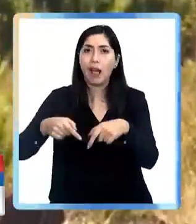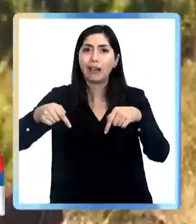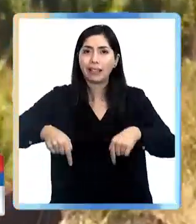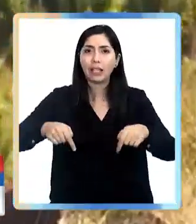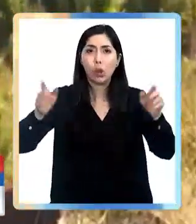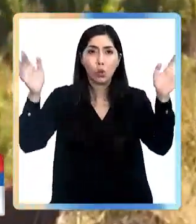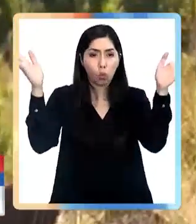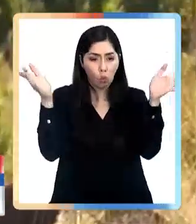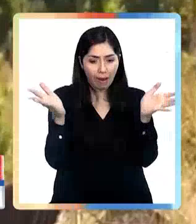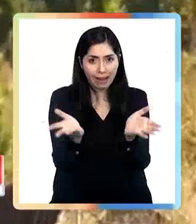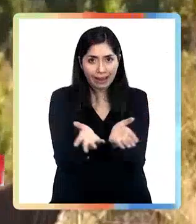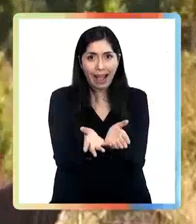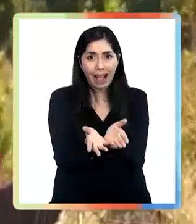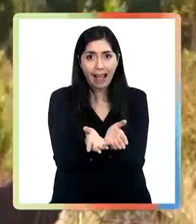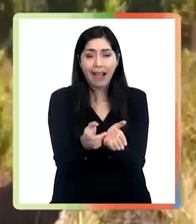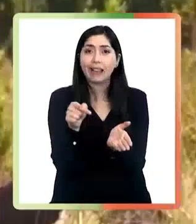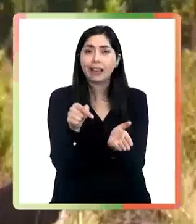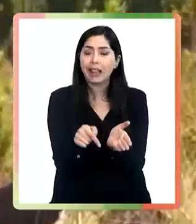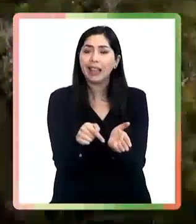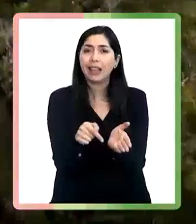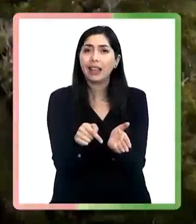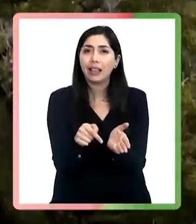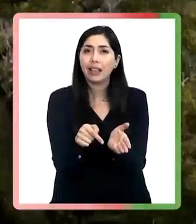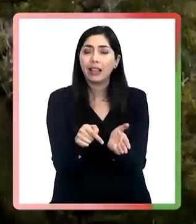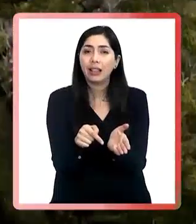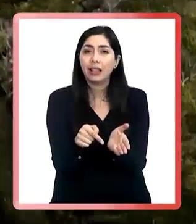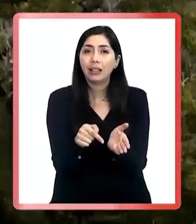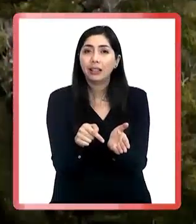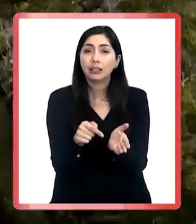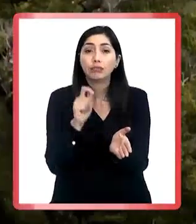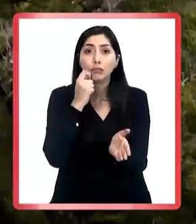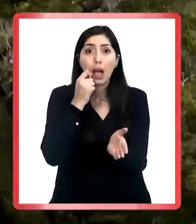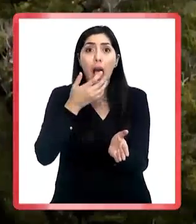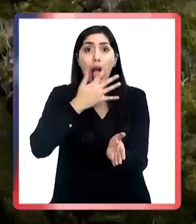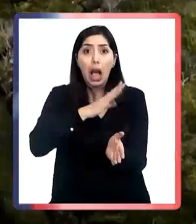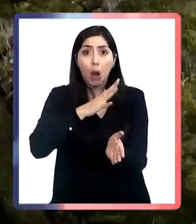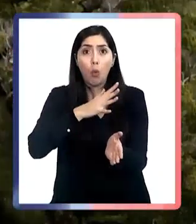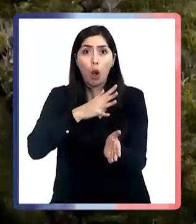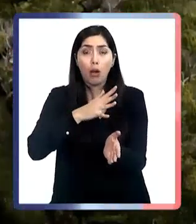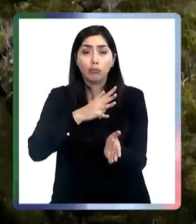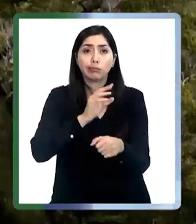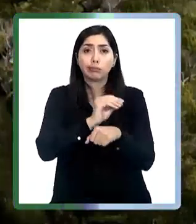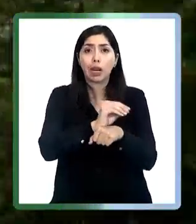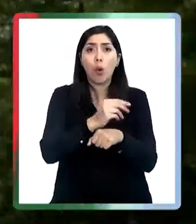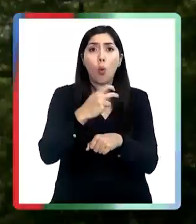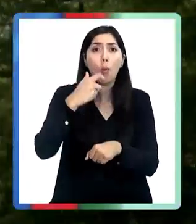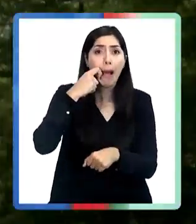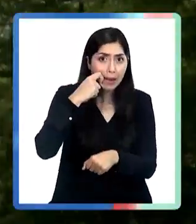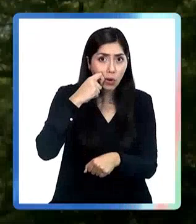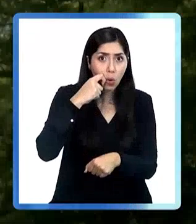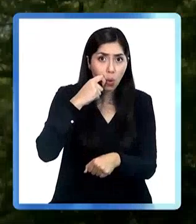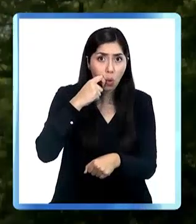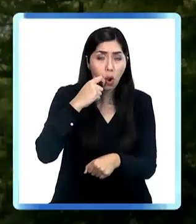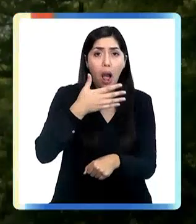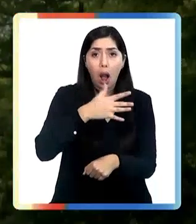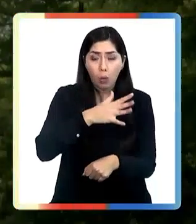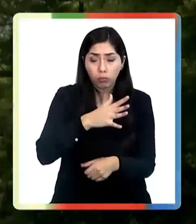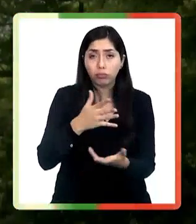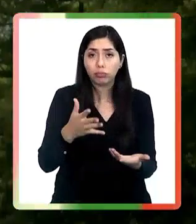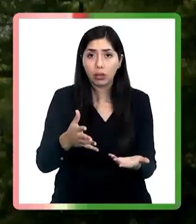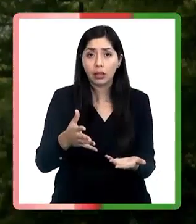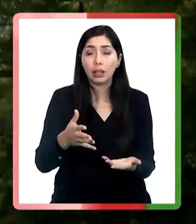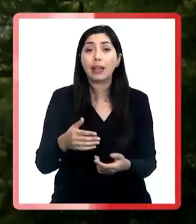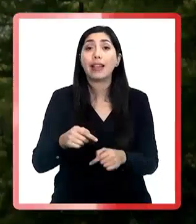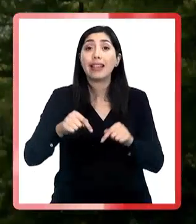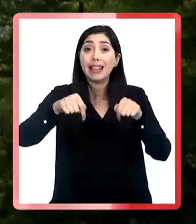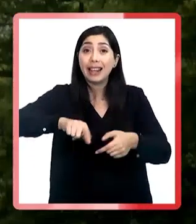cuenca que está vinculada al abastecimiento de agua para el consumo humano del poblado Nirivilo y en